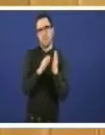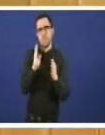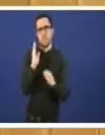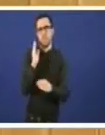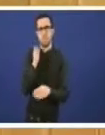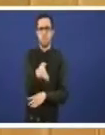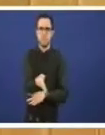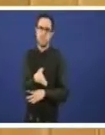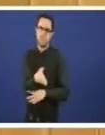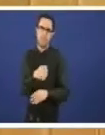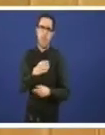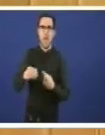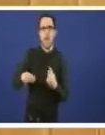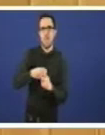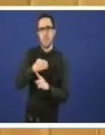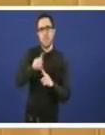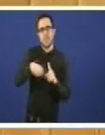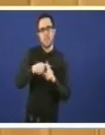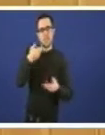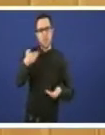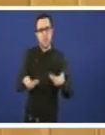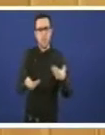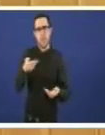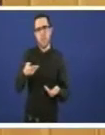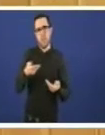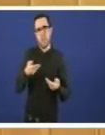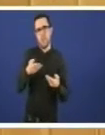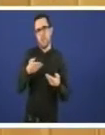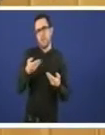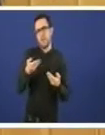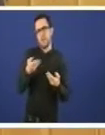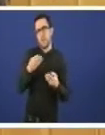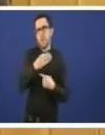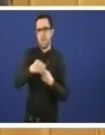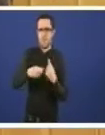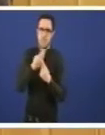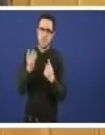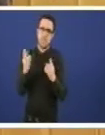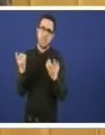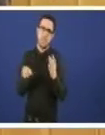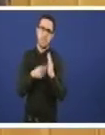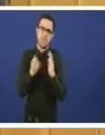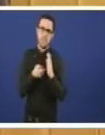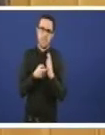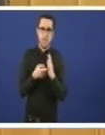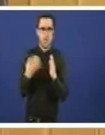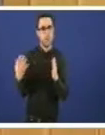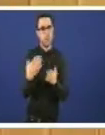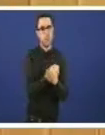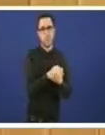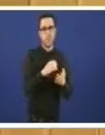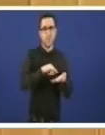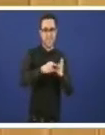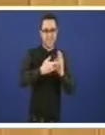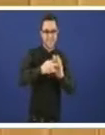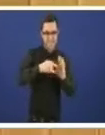tamén avaliaciones ambientais integradas todos os producionamentos técnicos e tecnolóxicos que teñen que ter estas modernos